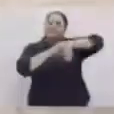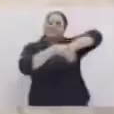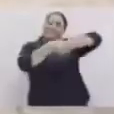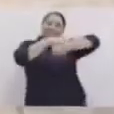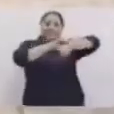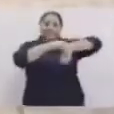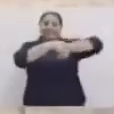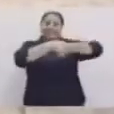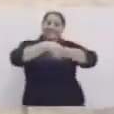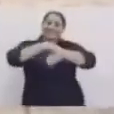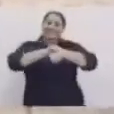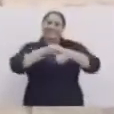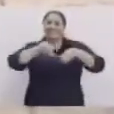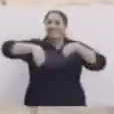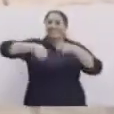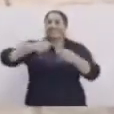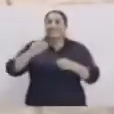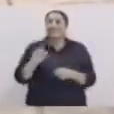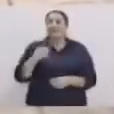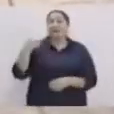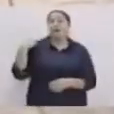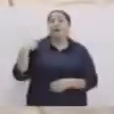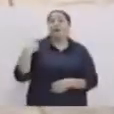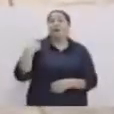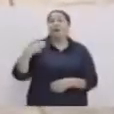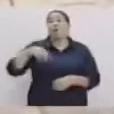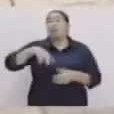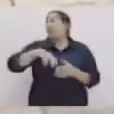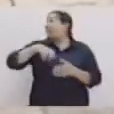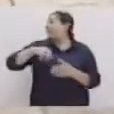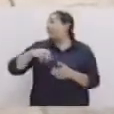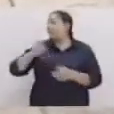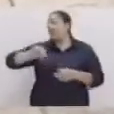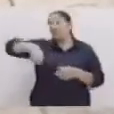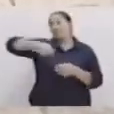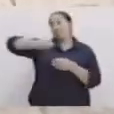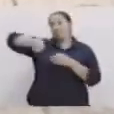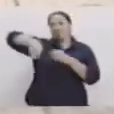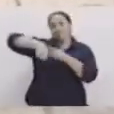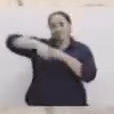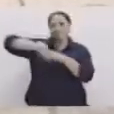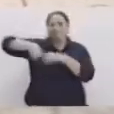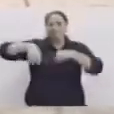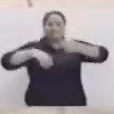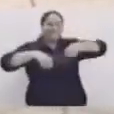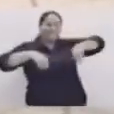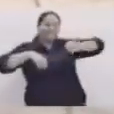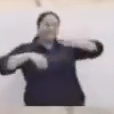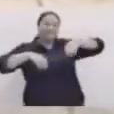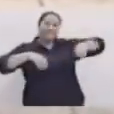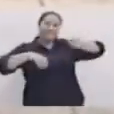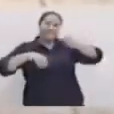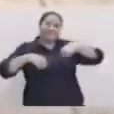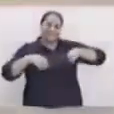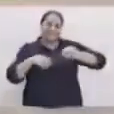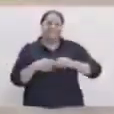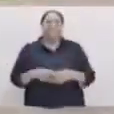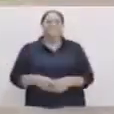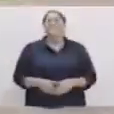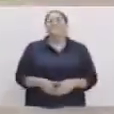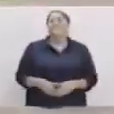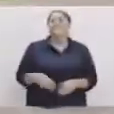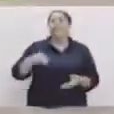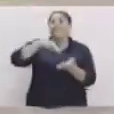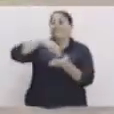tobillos, los mueve así. El otro tobillo, mueve el tobillo, el tobillo, mueve así.